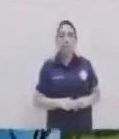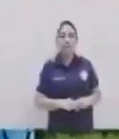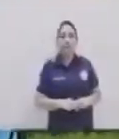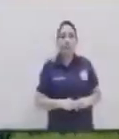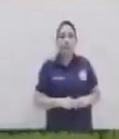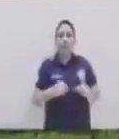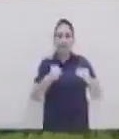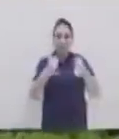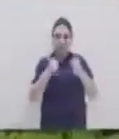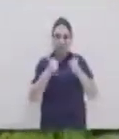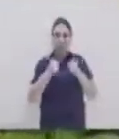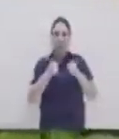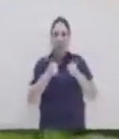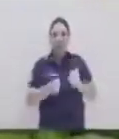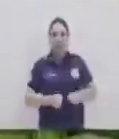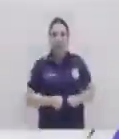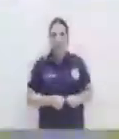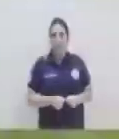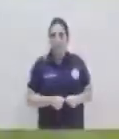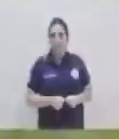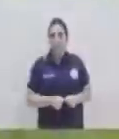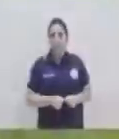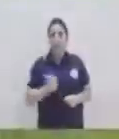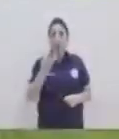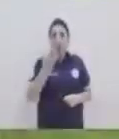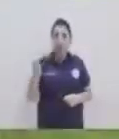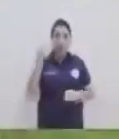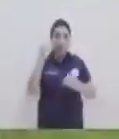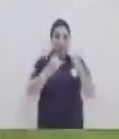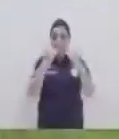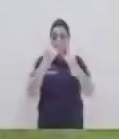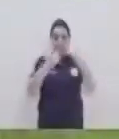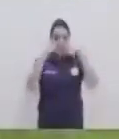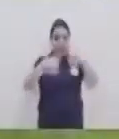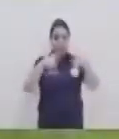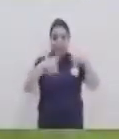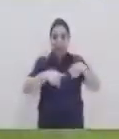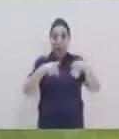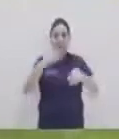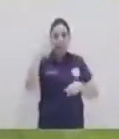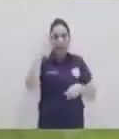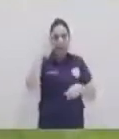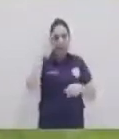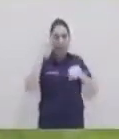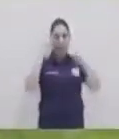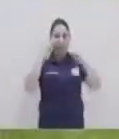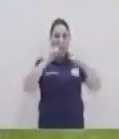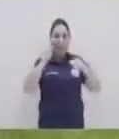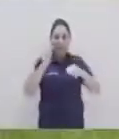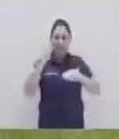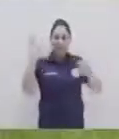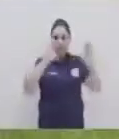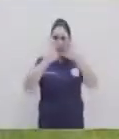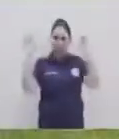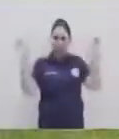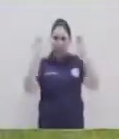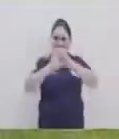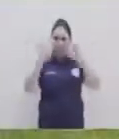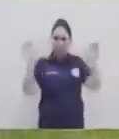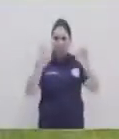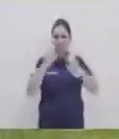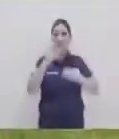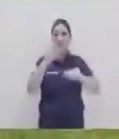y la mochila queda pegada a mi cuerpo con esto concluimos la clase del día de hoy recuerda mantenerte activo siempre